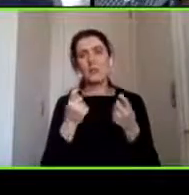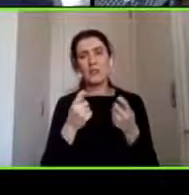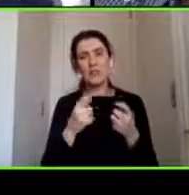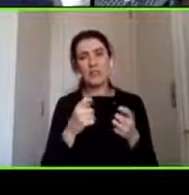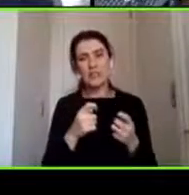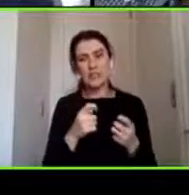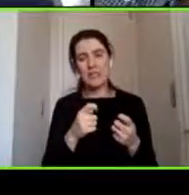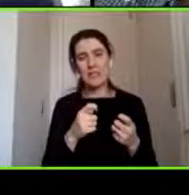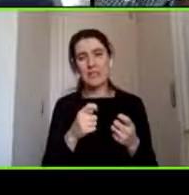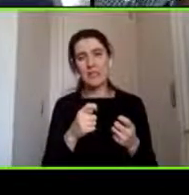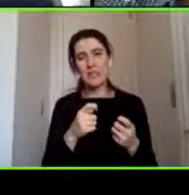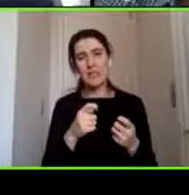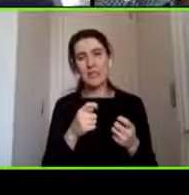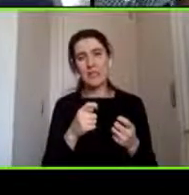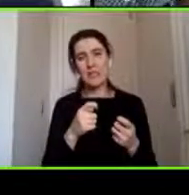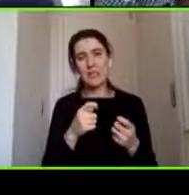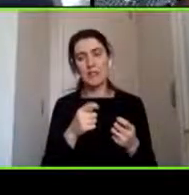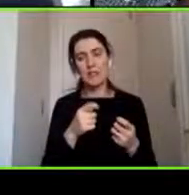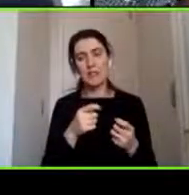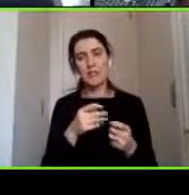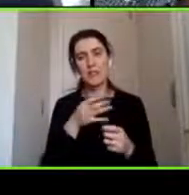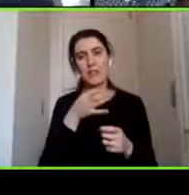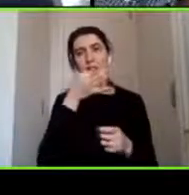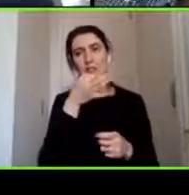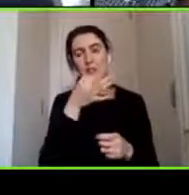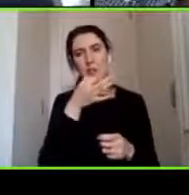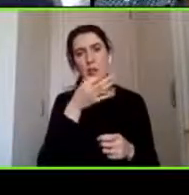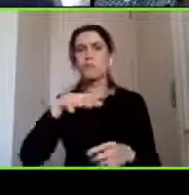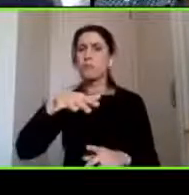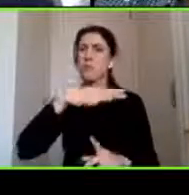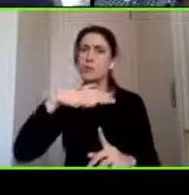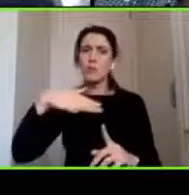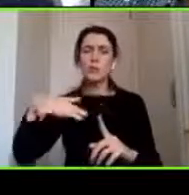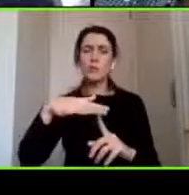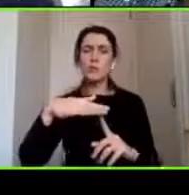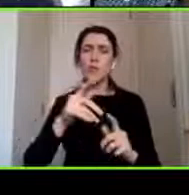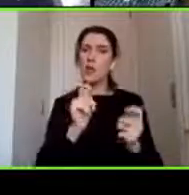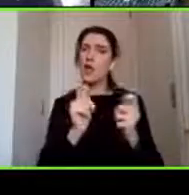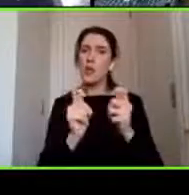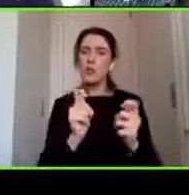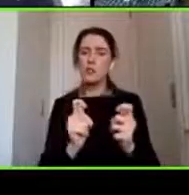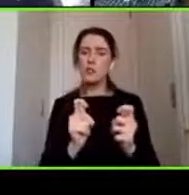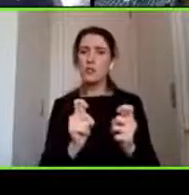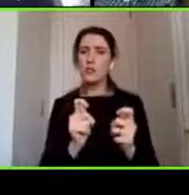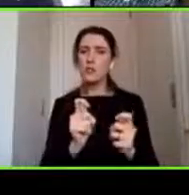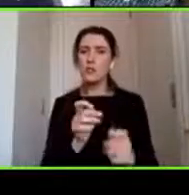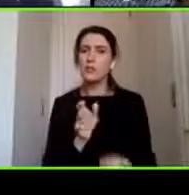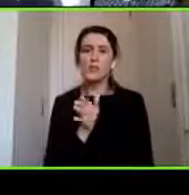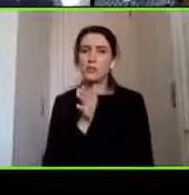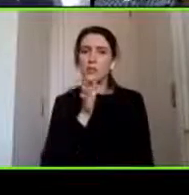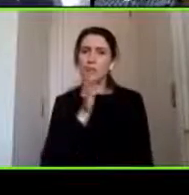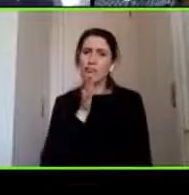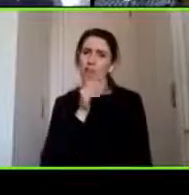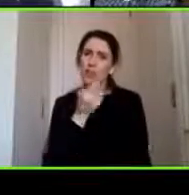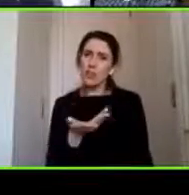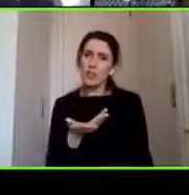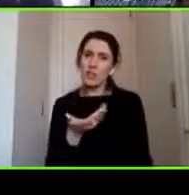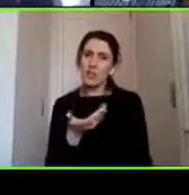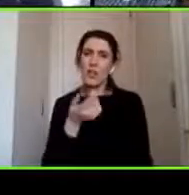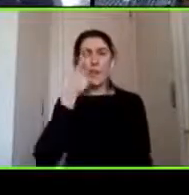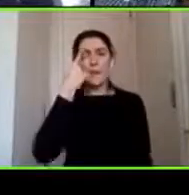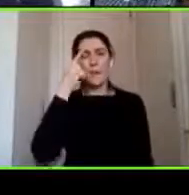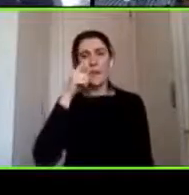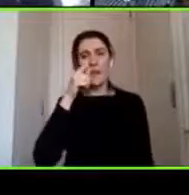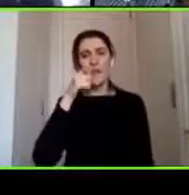que yo estoy frente a una situación que no es tan riesgosa o no es tan peligrosa para mí pero sin embargo como ese es un análisis